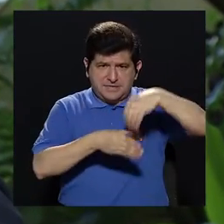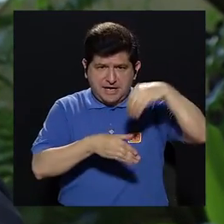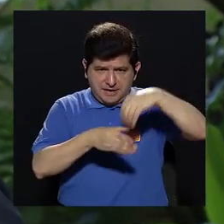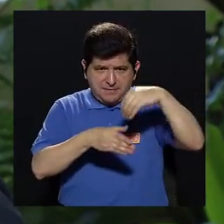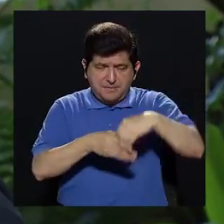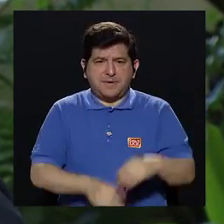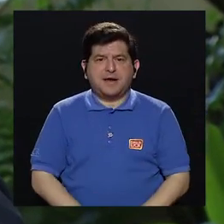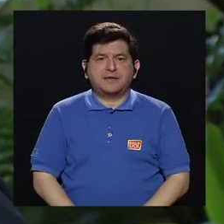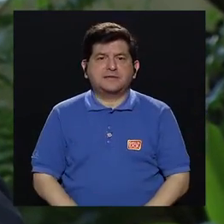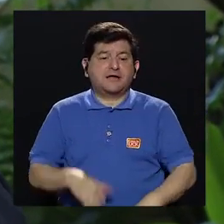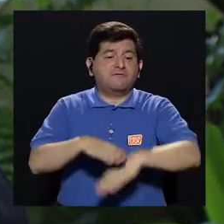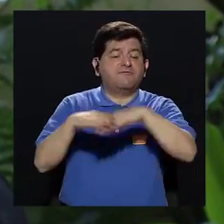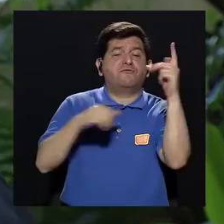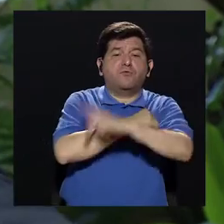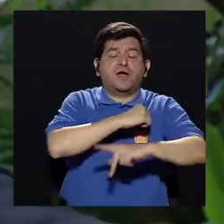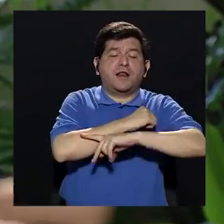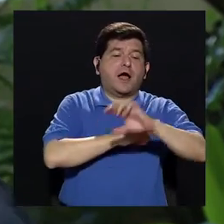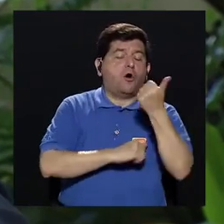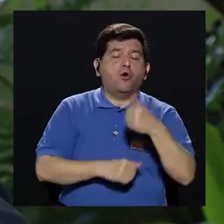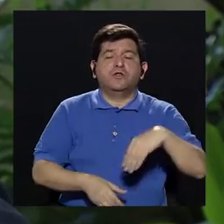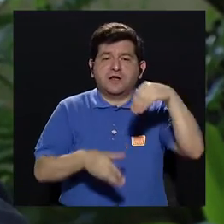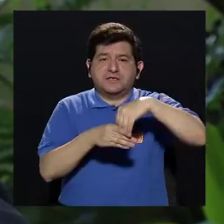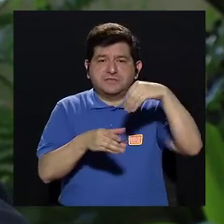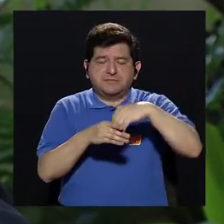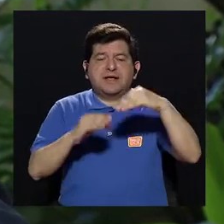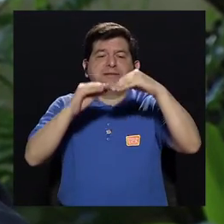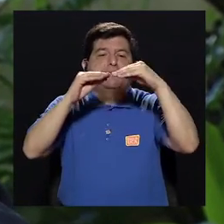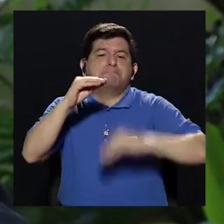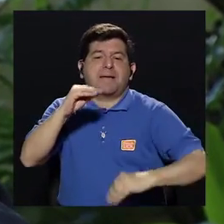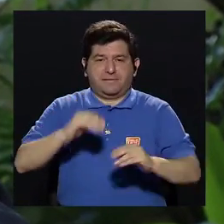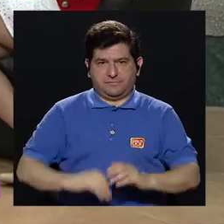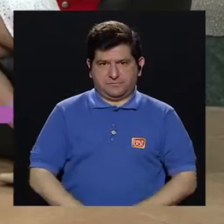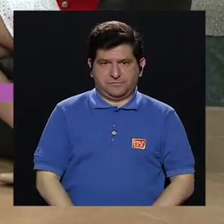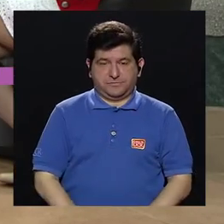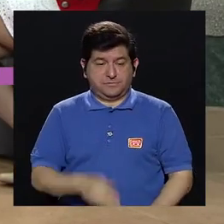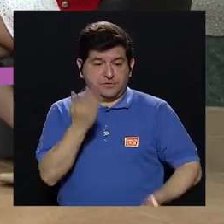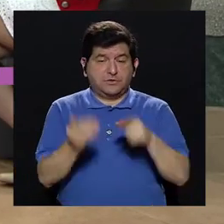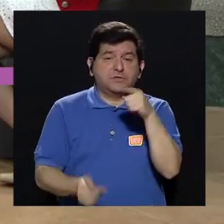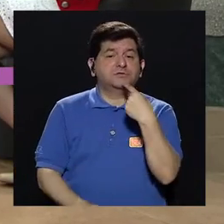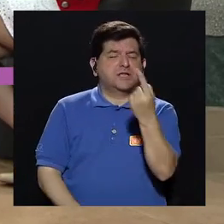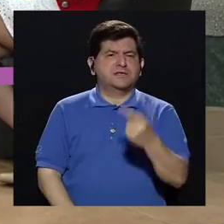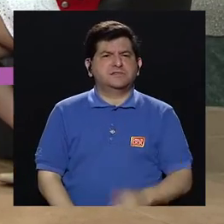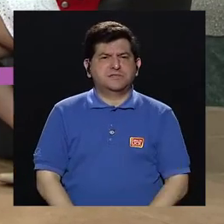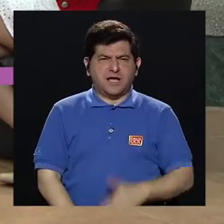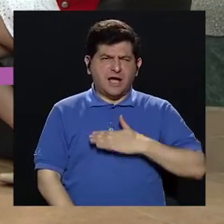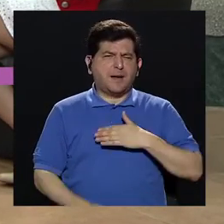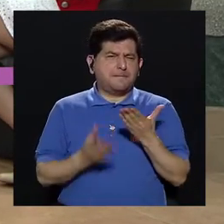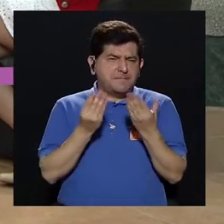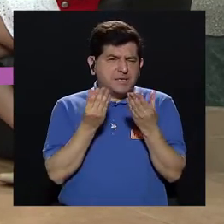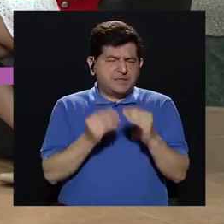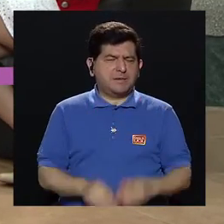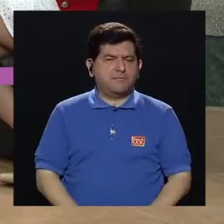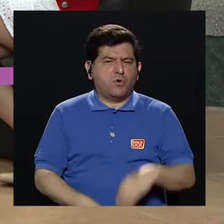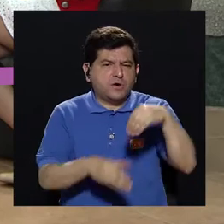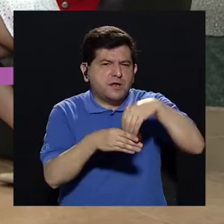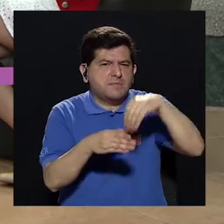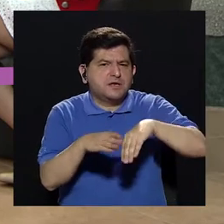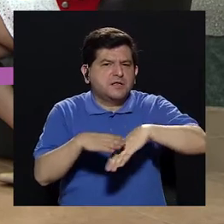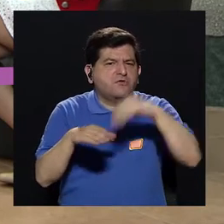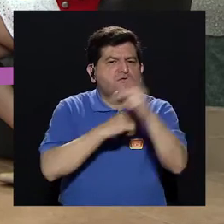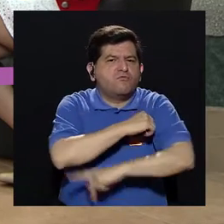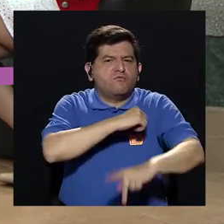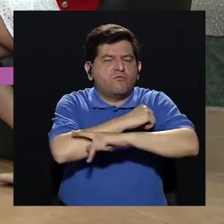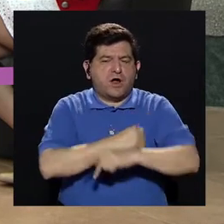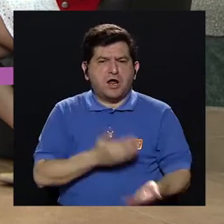invierten más en el exterior y operadoras que invierten menos en el exterior. Pero de repente usted puede decir, me da miedo que invierta en el exterior,